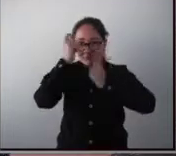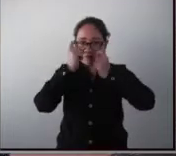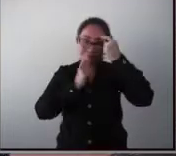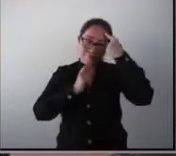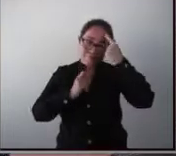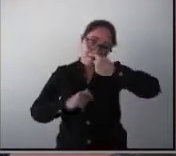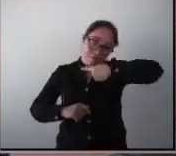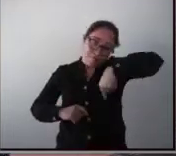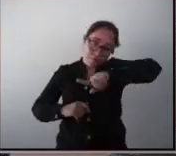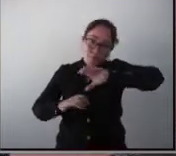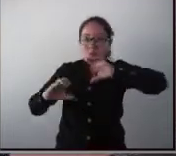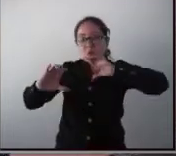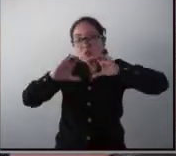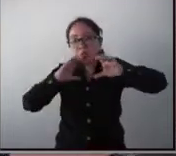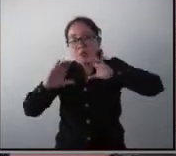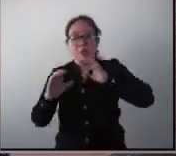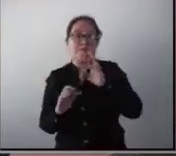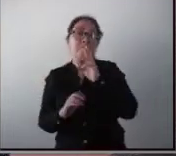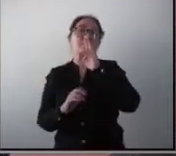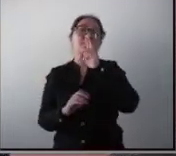que ellos puedan comunicarse mejor